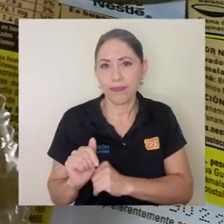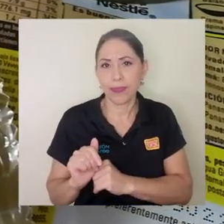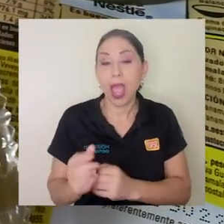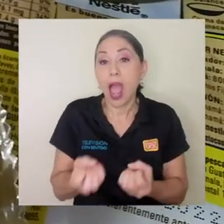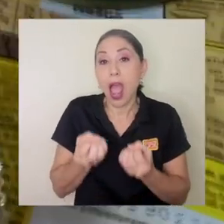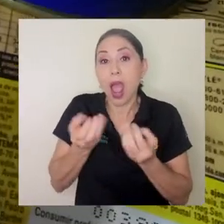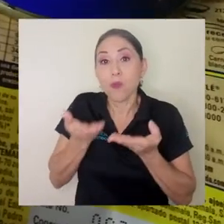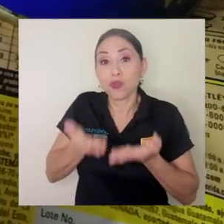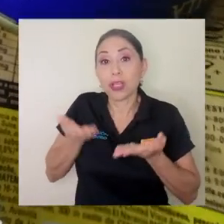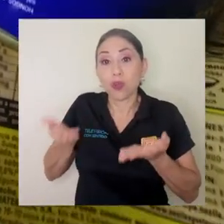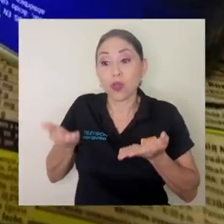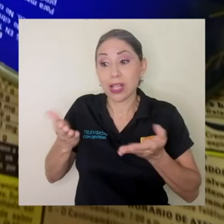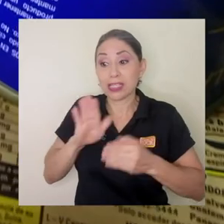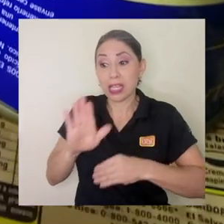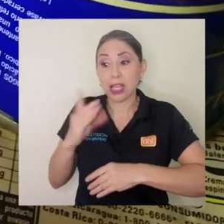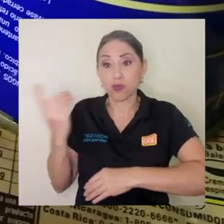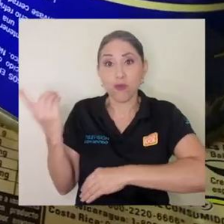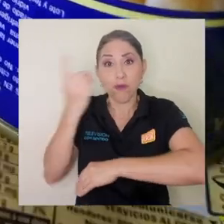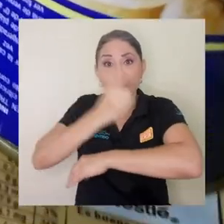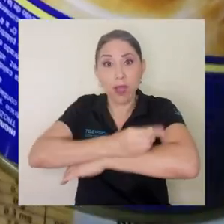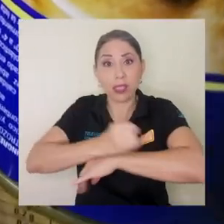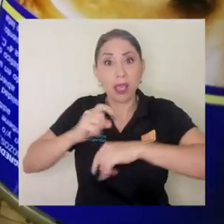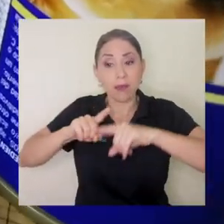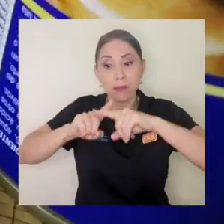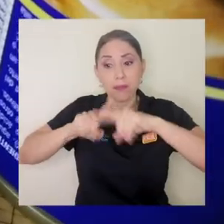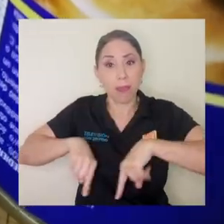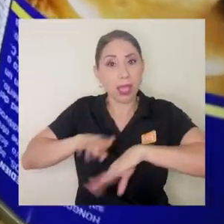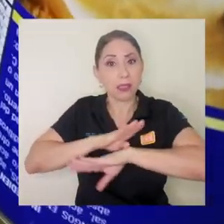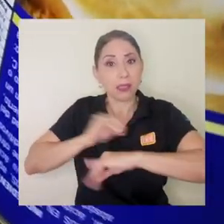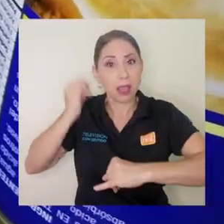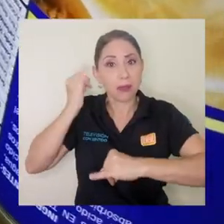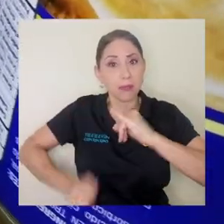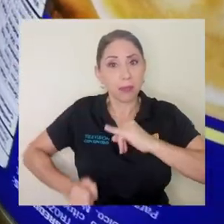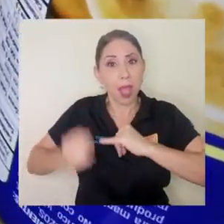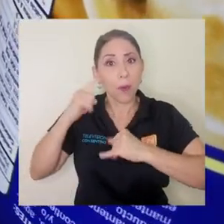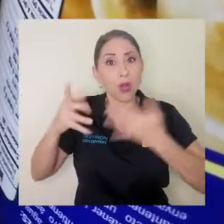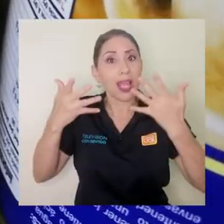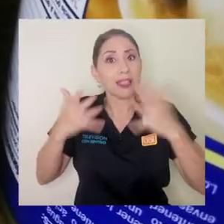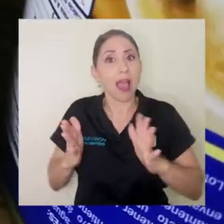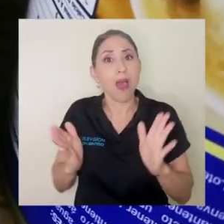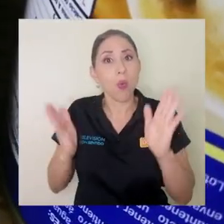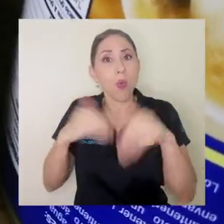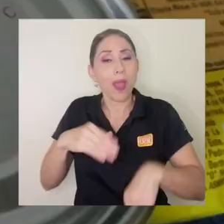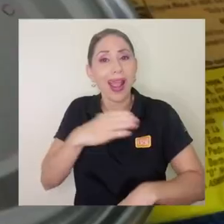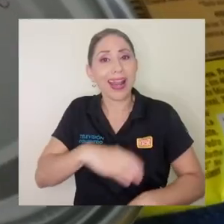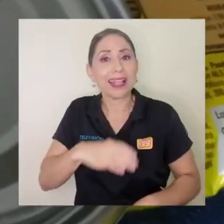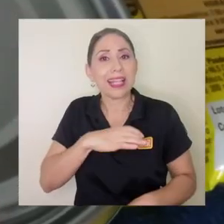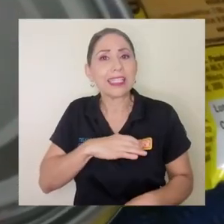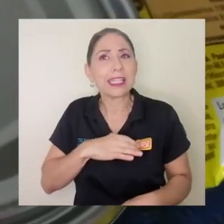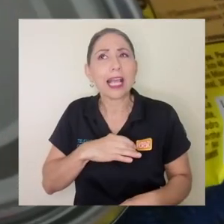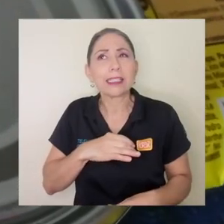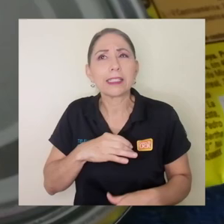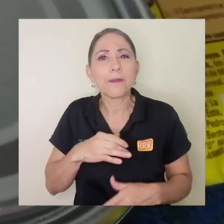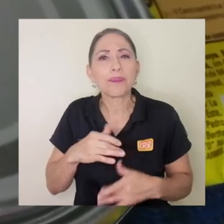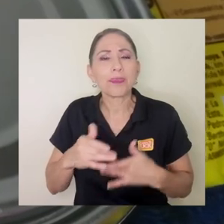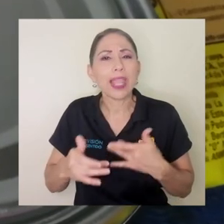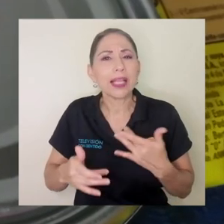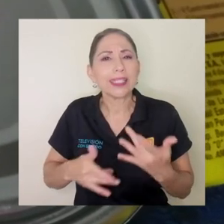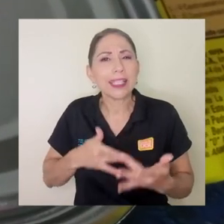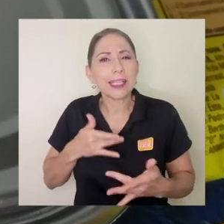que se vencen porque han perdido sus características sensoriales.